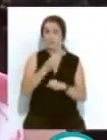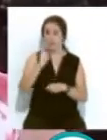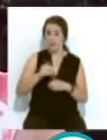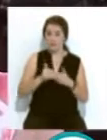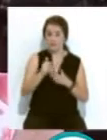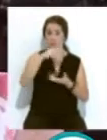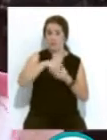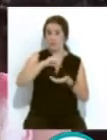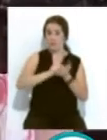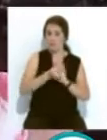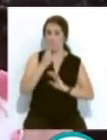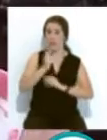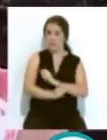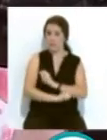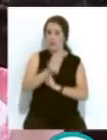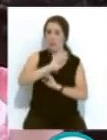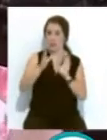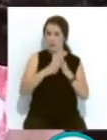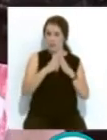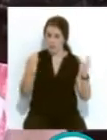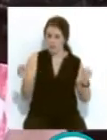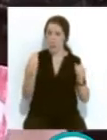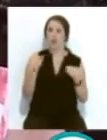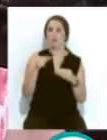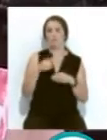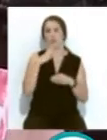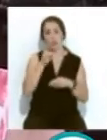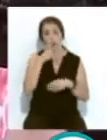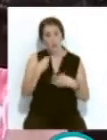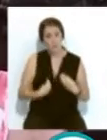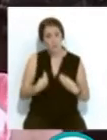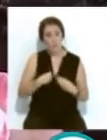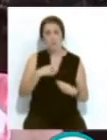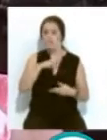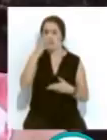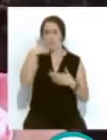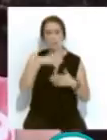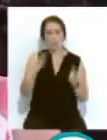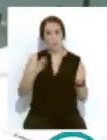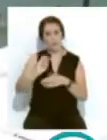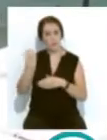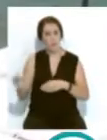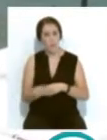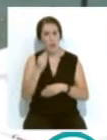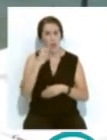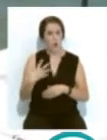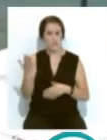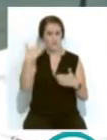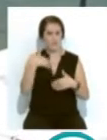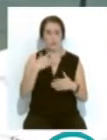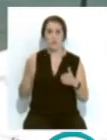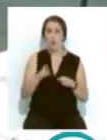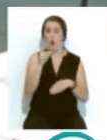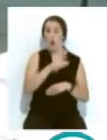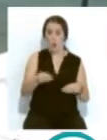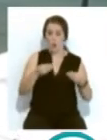dentro del Plan Estratégico junto con la Junta de Andalucía... ...y creo que ahora mismo no existe otro momento mejor. Este documento trazará